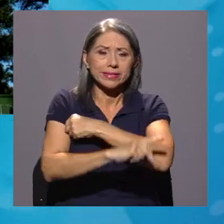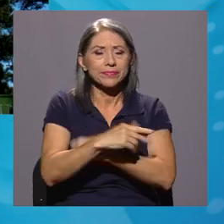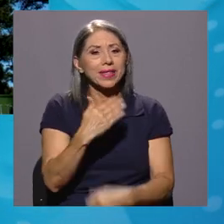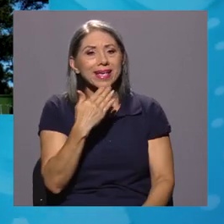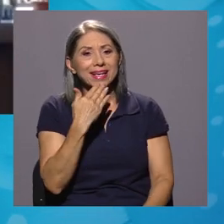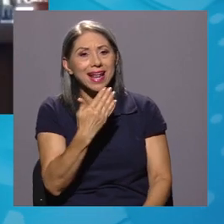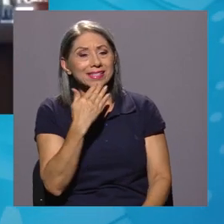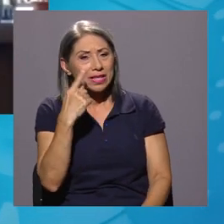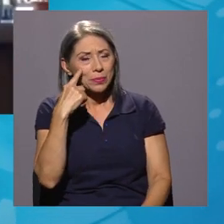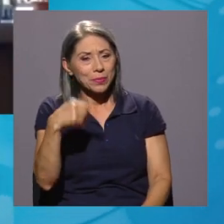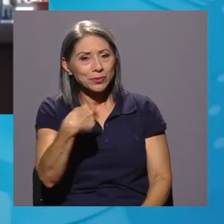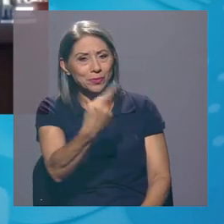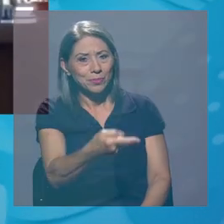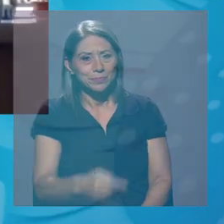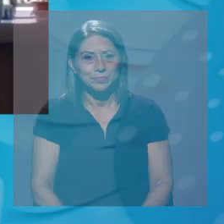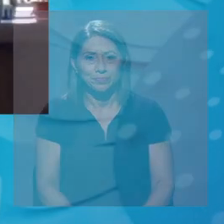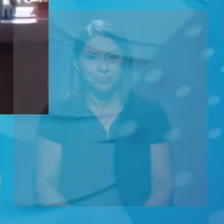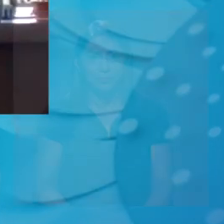Muchas gracias, María. Nos vemos pronto.